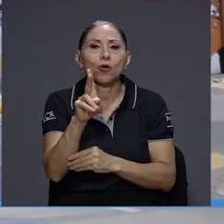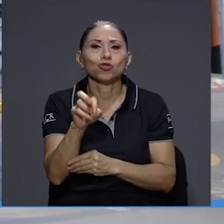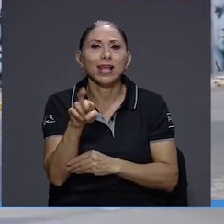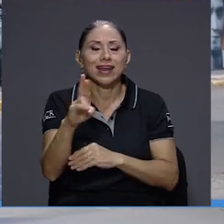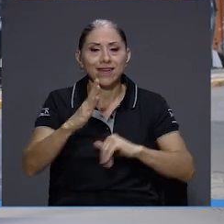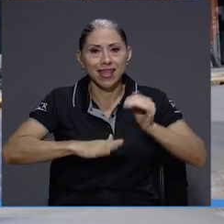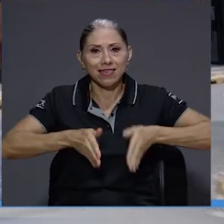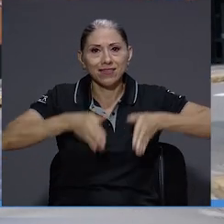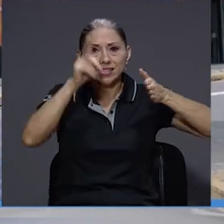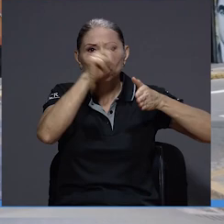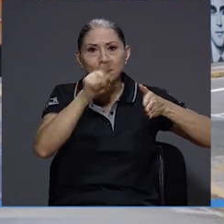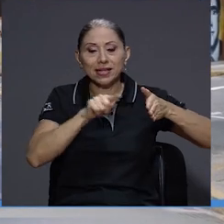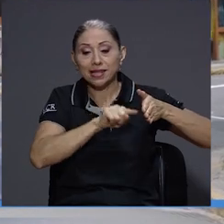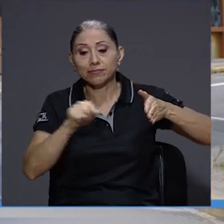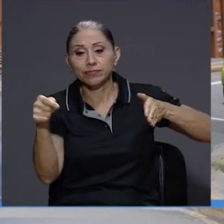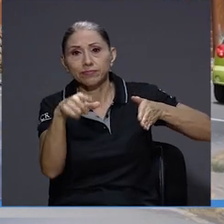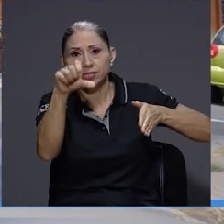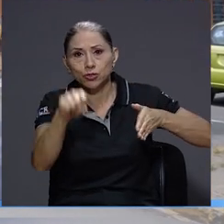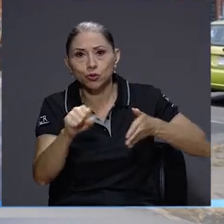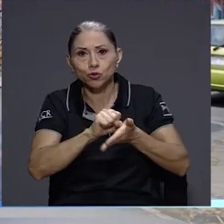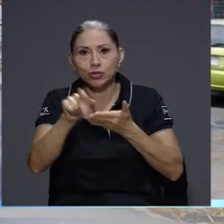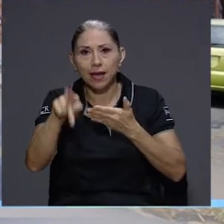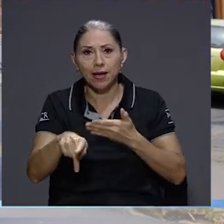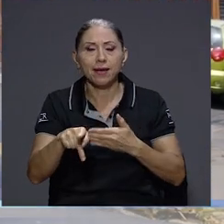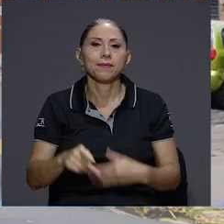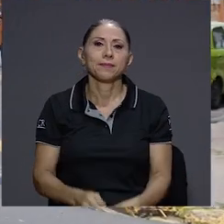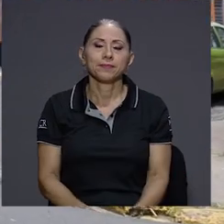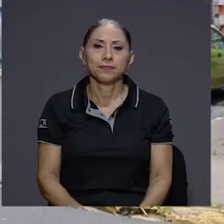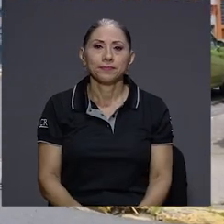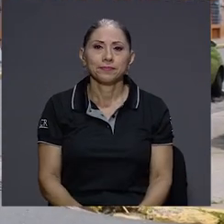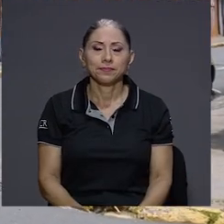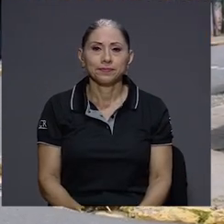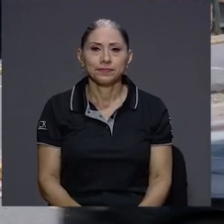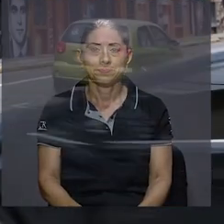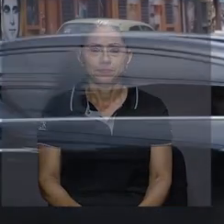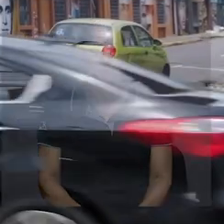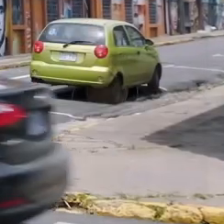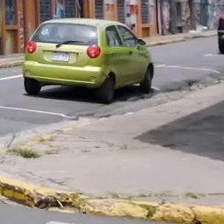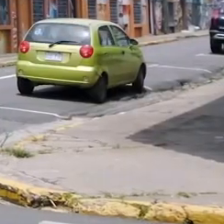ubicada al costado sur del edificio Zaprisa, en San Pedro de Montes de Oca.